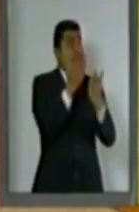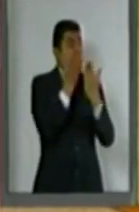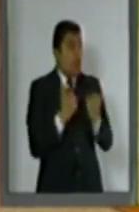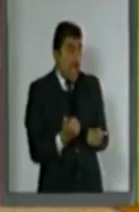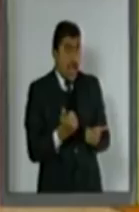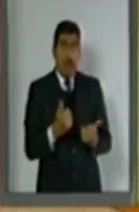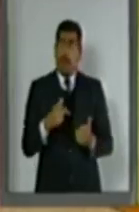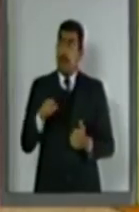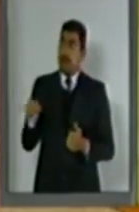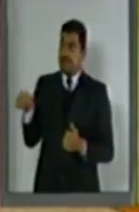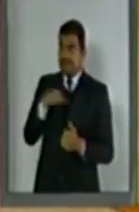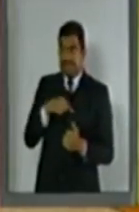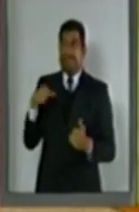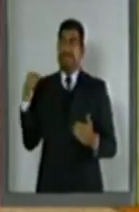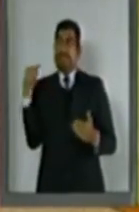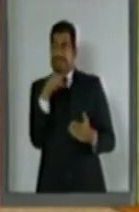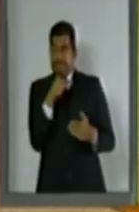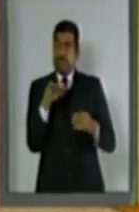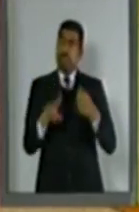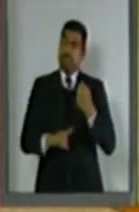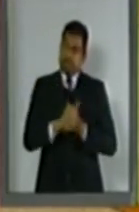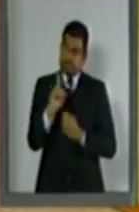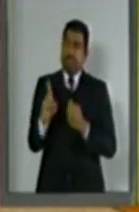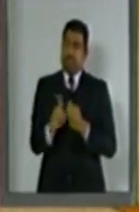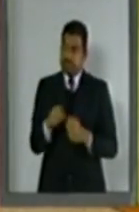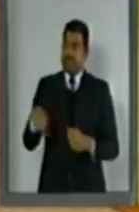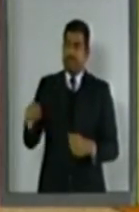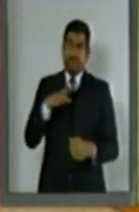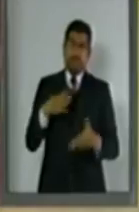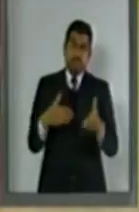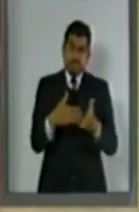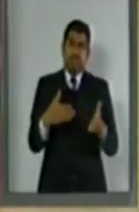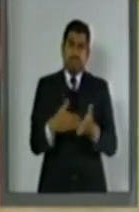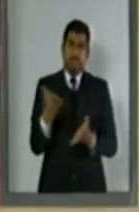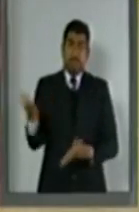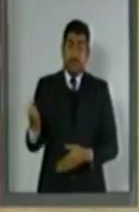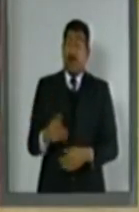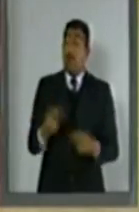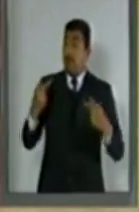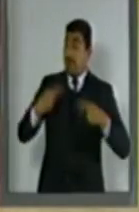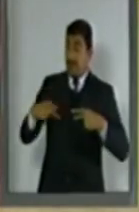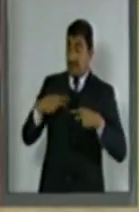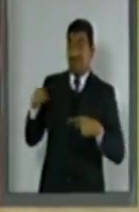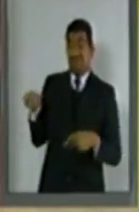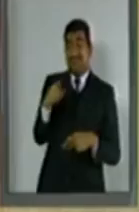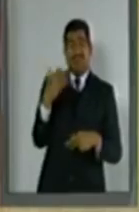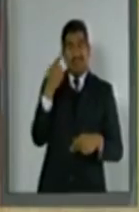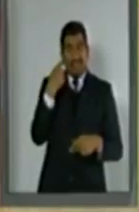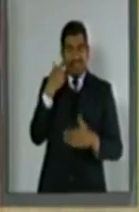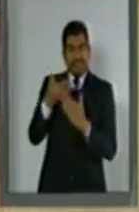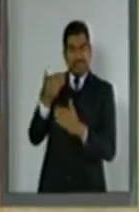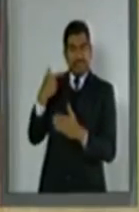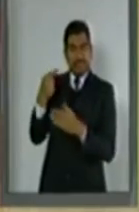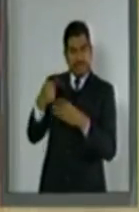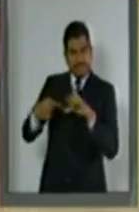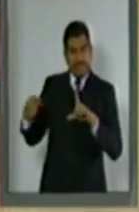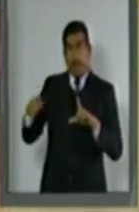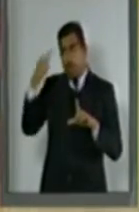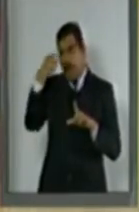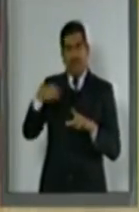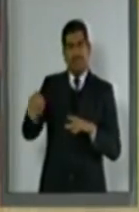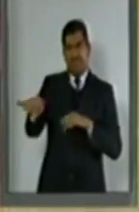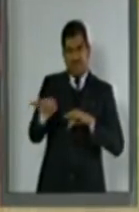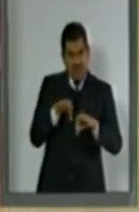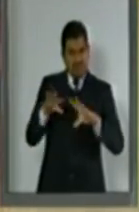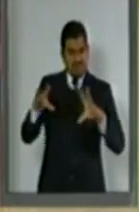desempleo como el principal problema a que enfrentan. Los datos y referencias anteriores revelan la situación del emprendimiento